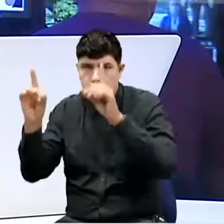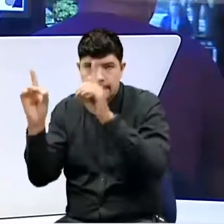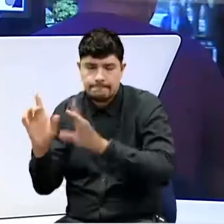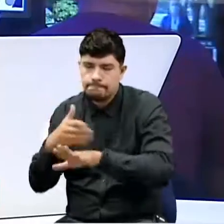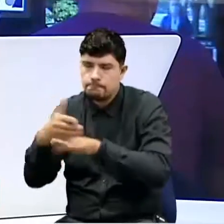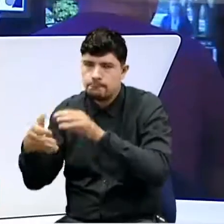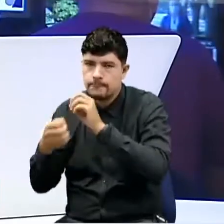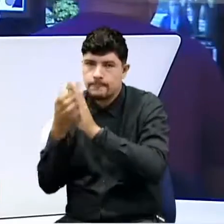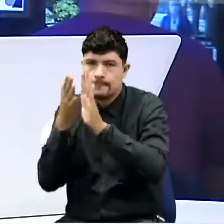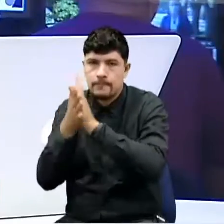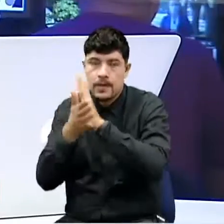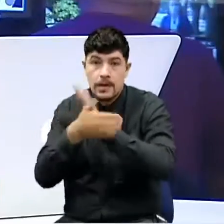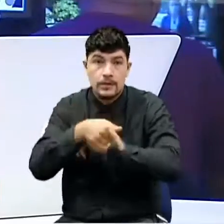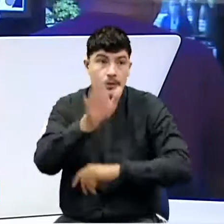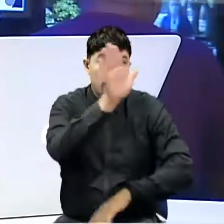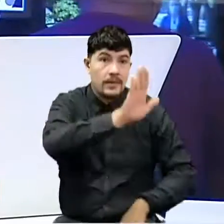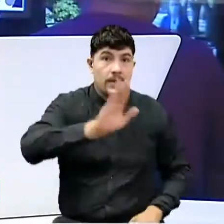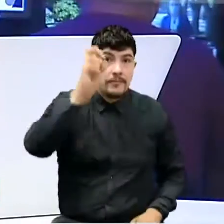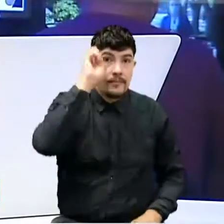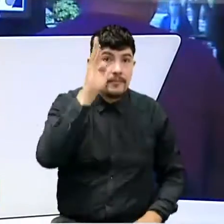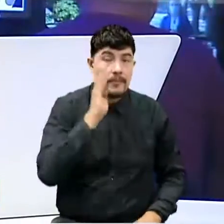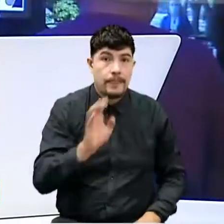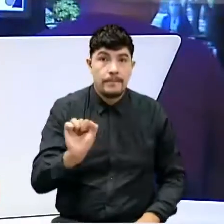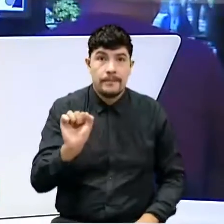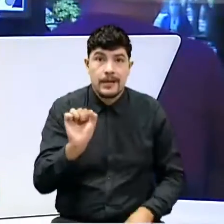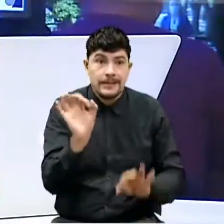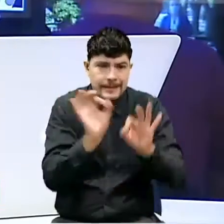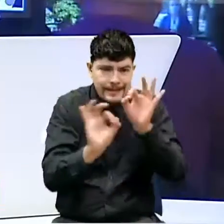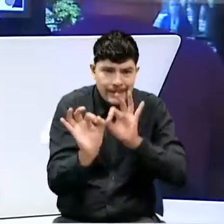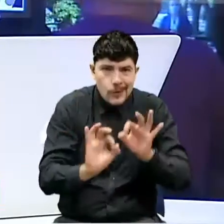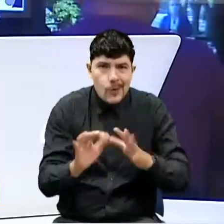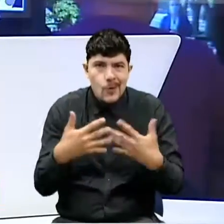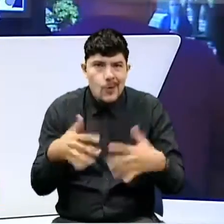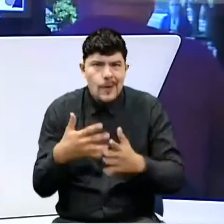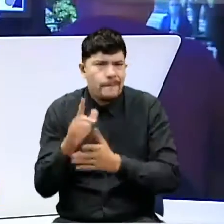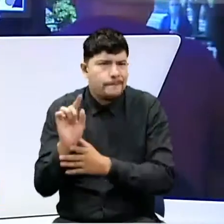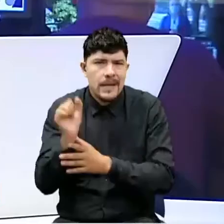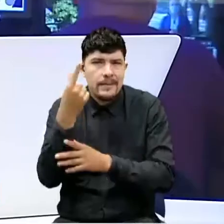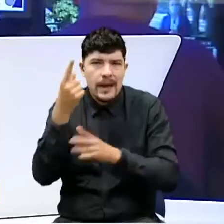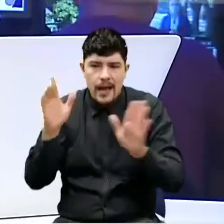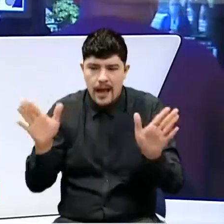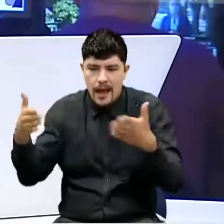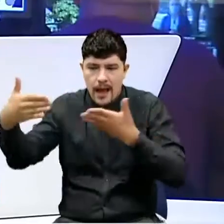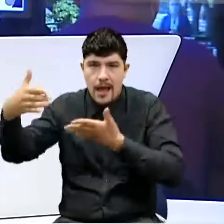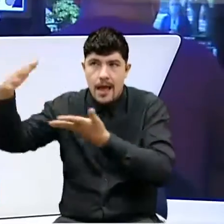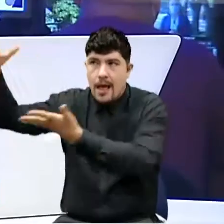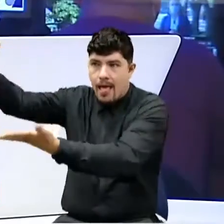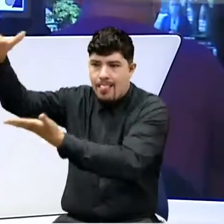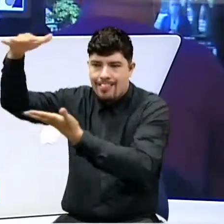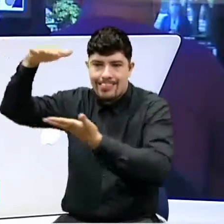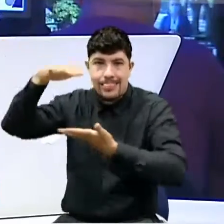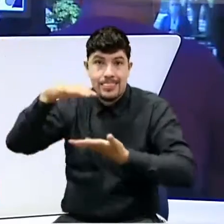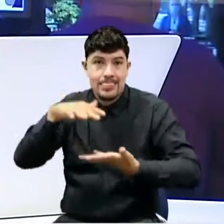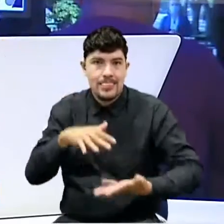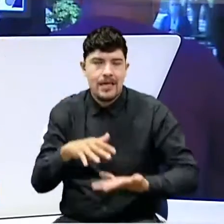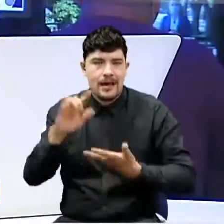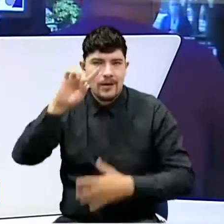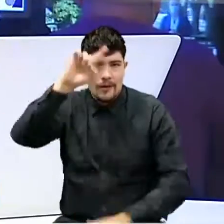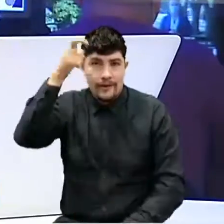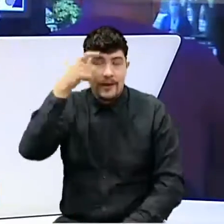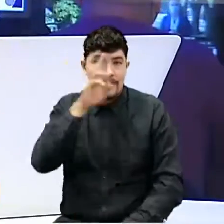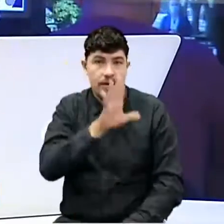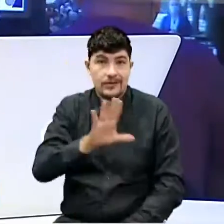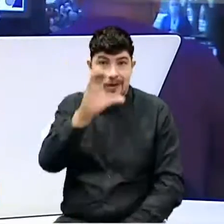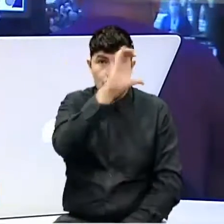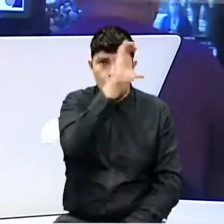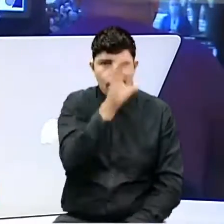El norte de Santander se prepara para recibir las primeras dosis de vacunas contra el COVID-19, pues fue uno de los departamentos priorizados por el gobierno nacional